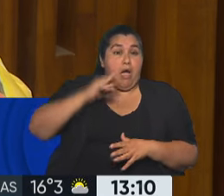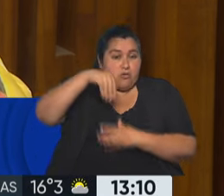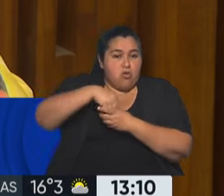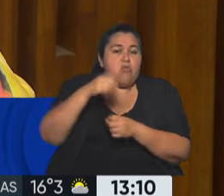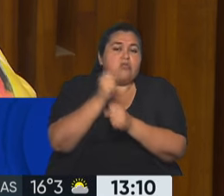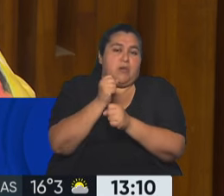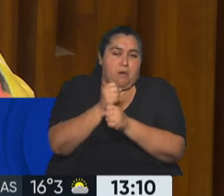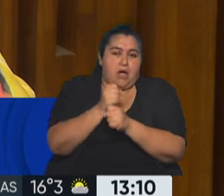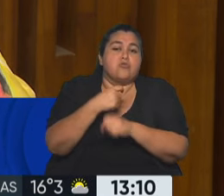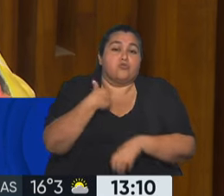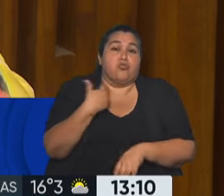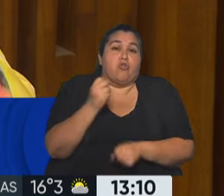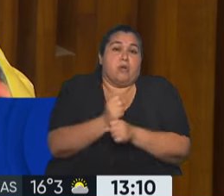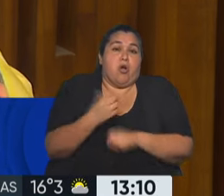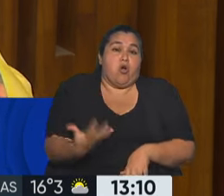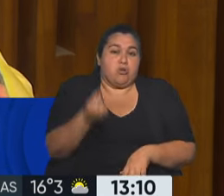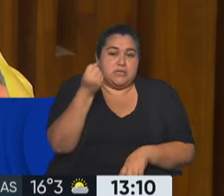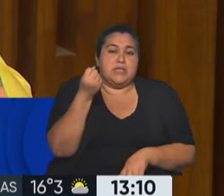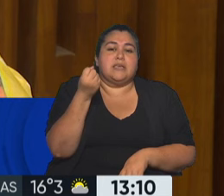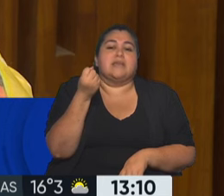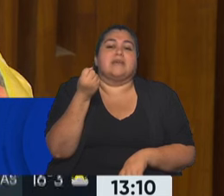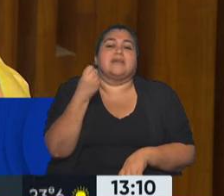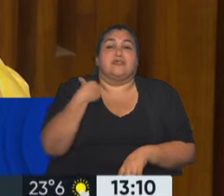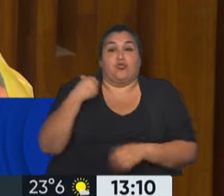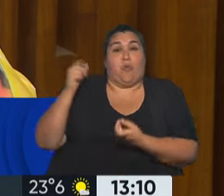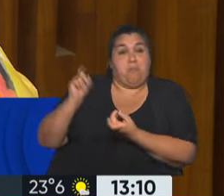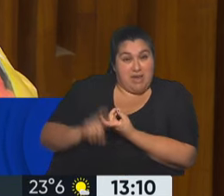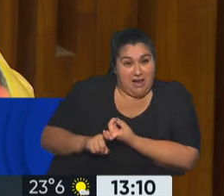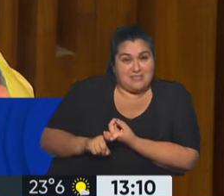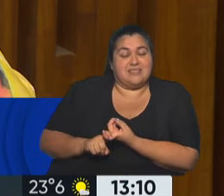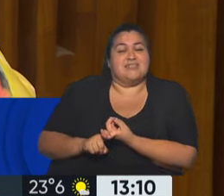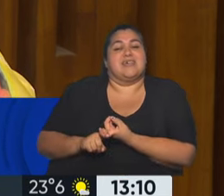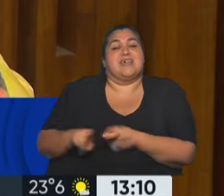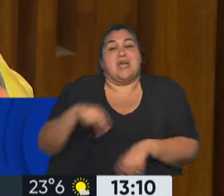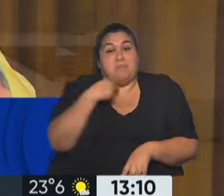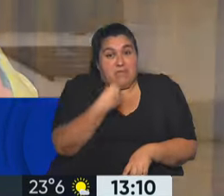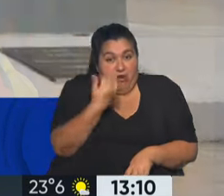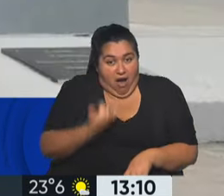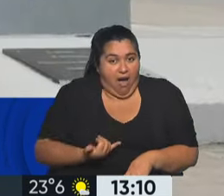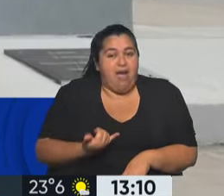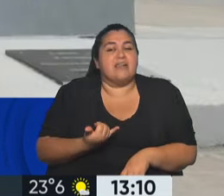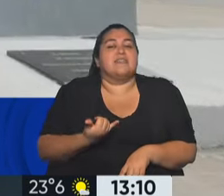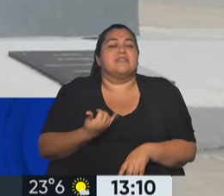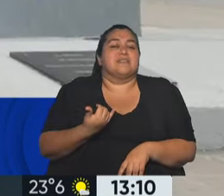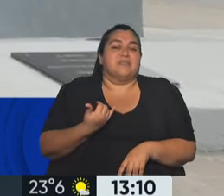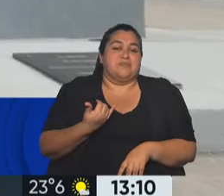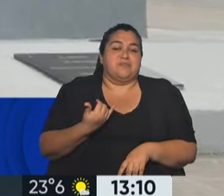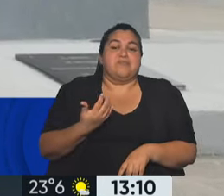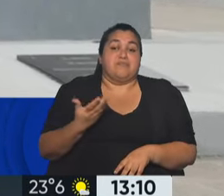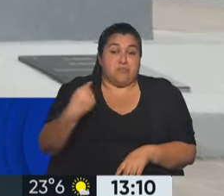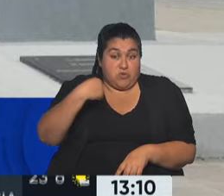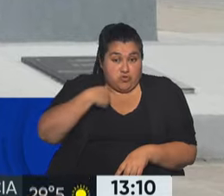gracias a Dios conseguí trabajo, me casé, tuve hijos, pude tener hijos. Yo,